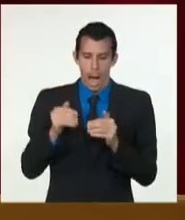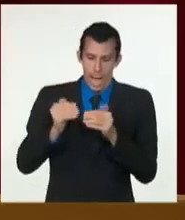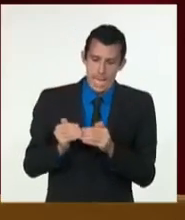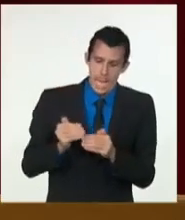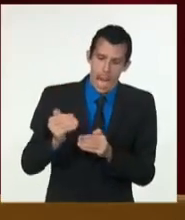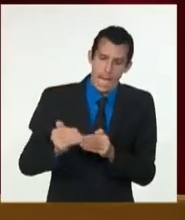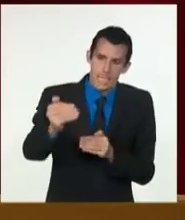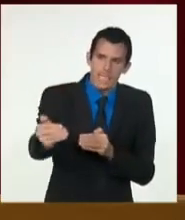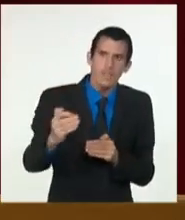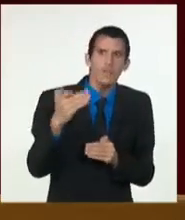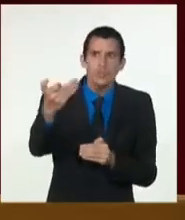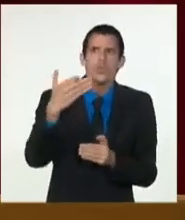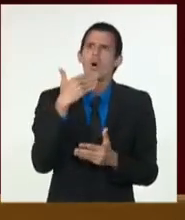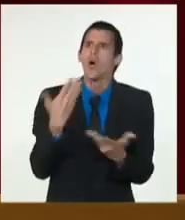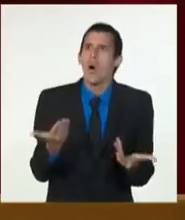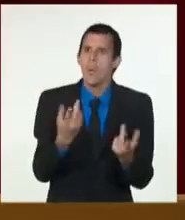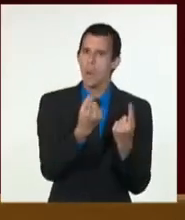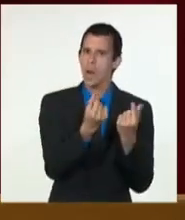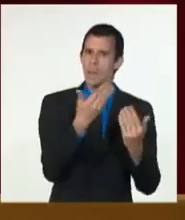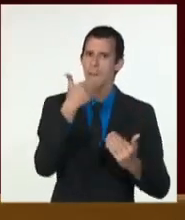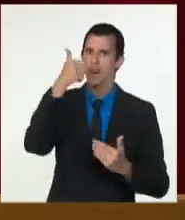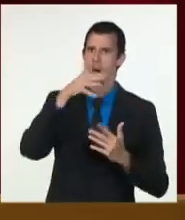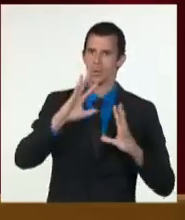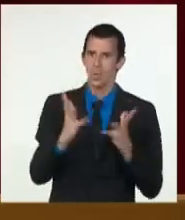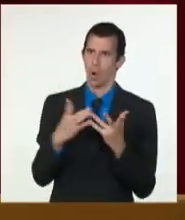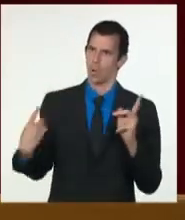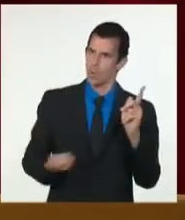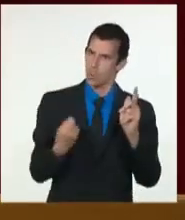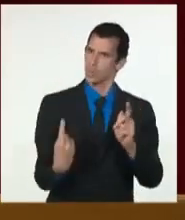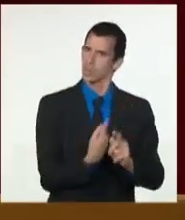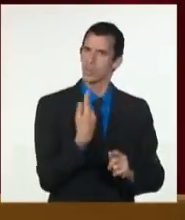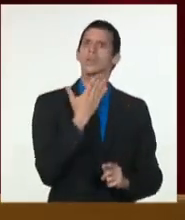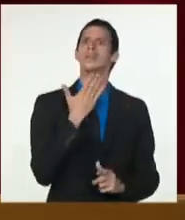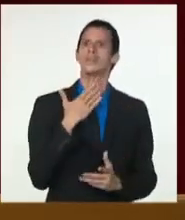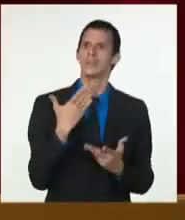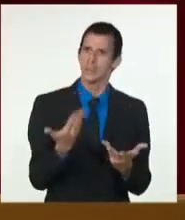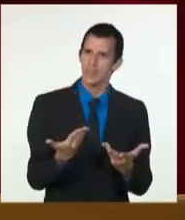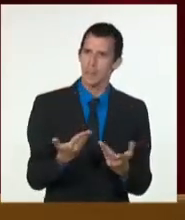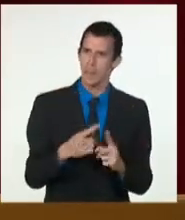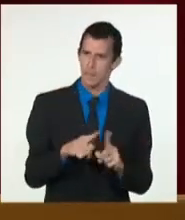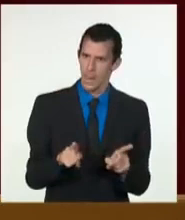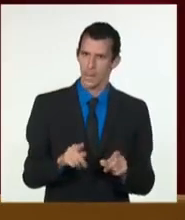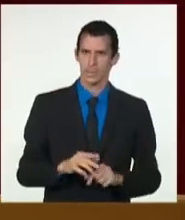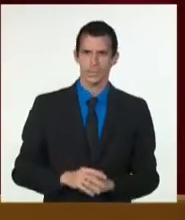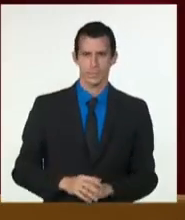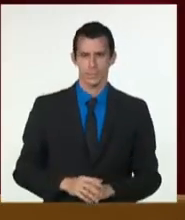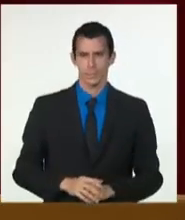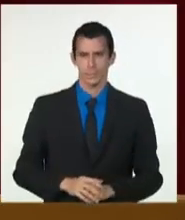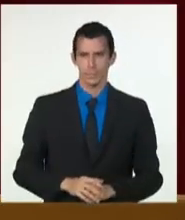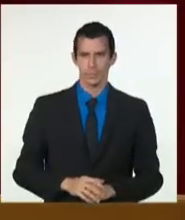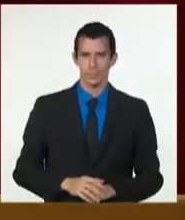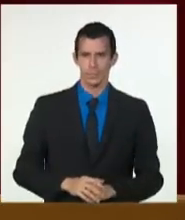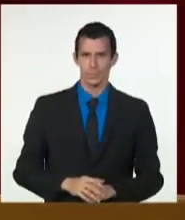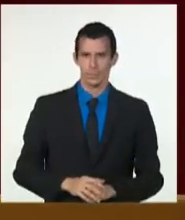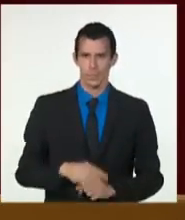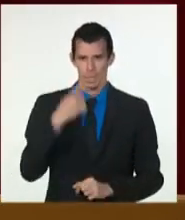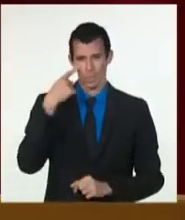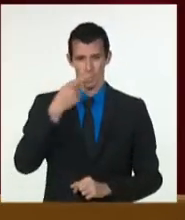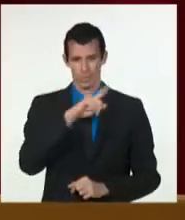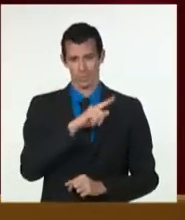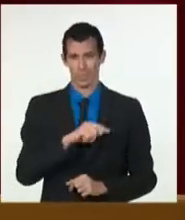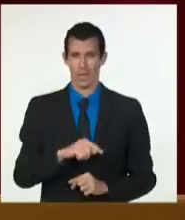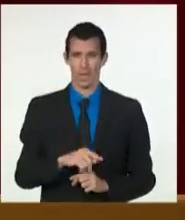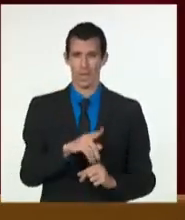largo plazo. A pesar de esos obstáculos, el informe de la economía y la liquidación del presupuesto en el primer